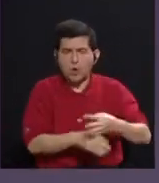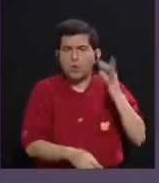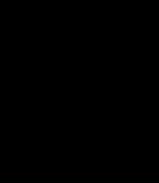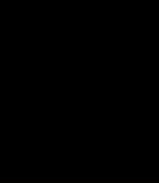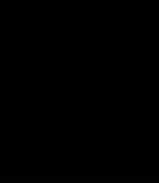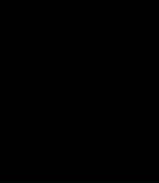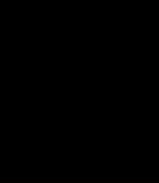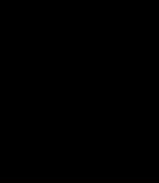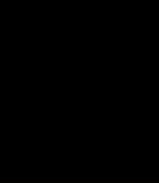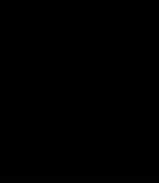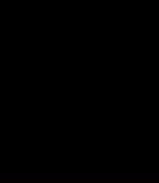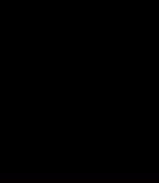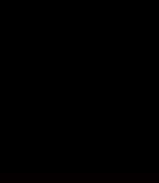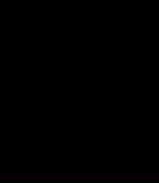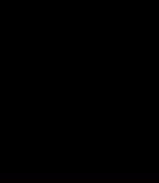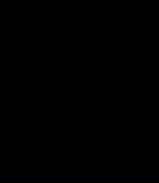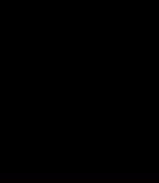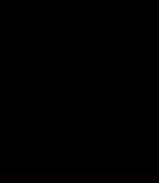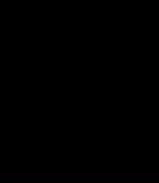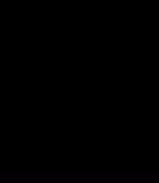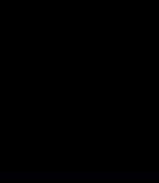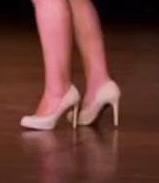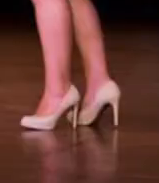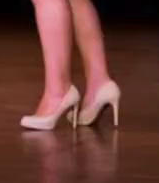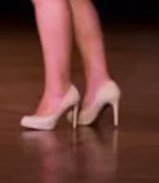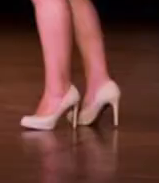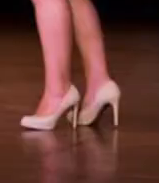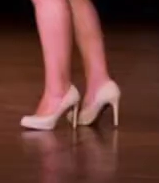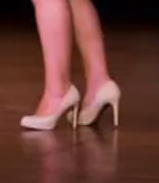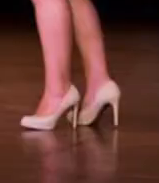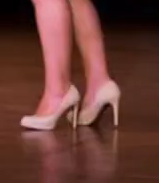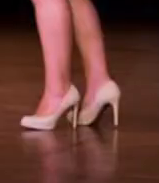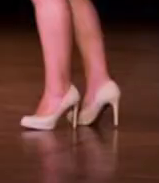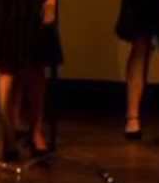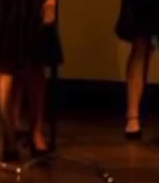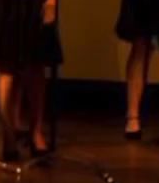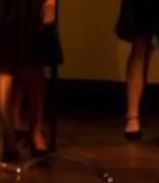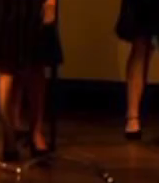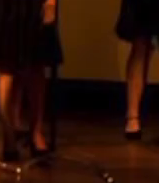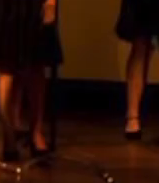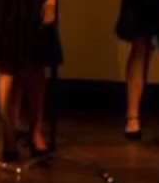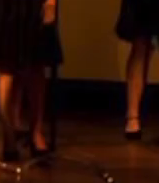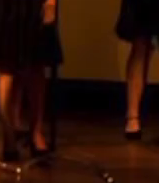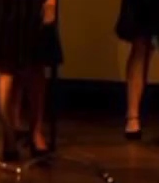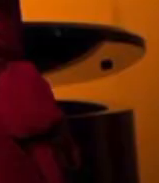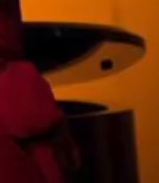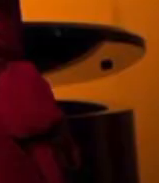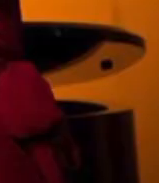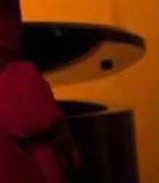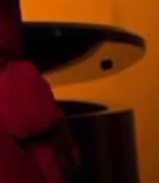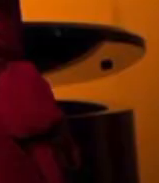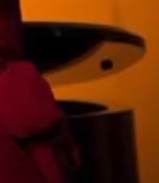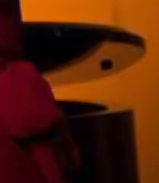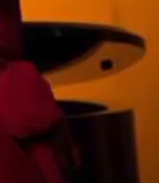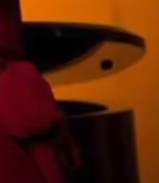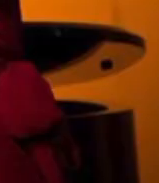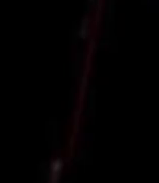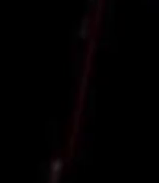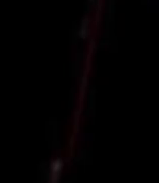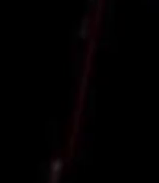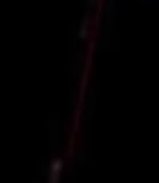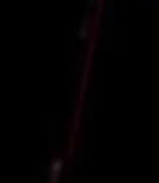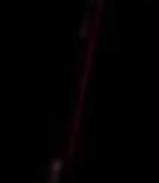Música, donde estamos hablando solo de mujeres, donde estamos visibilizando, rescatando y también